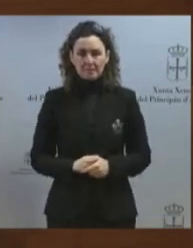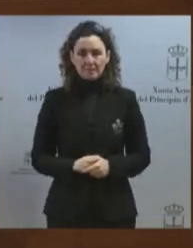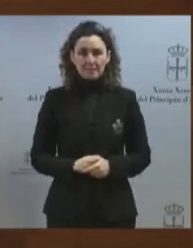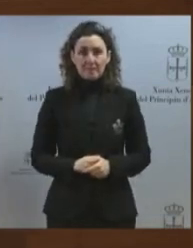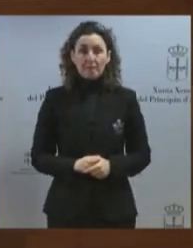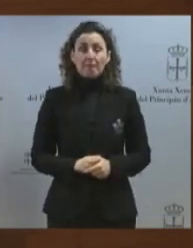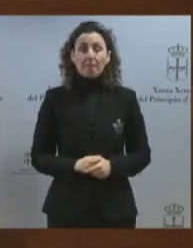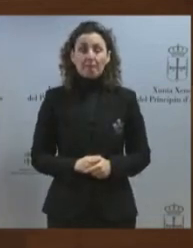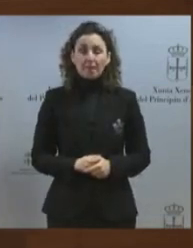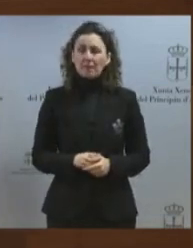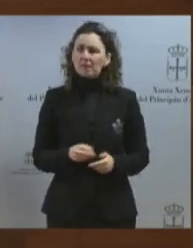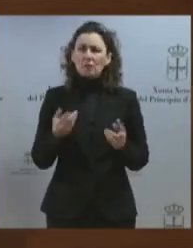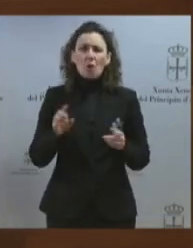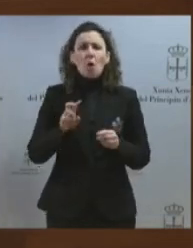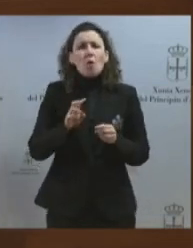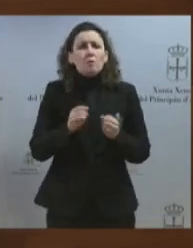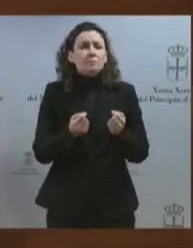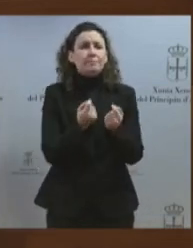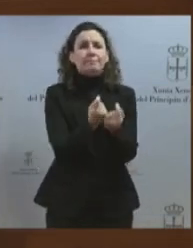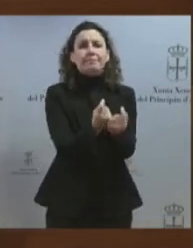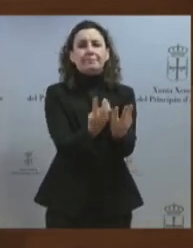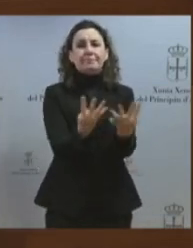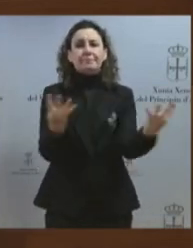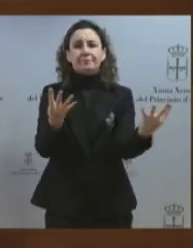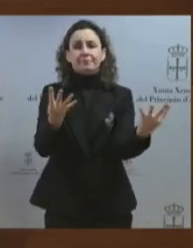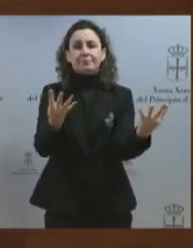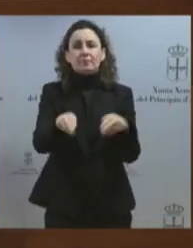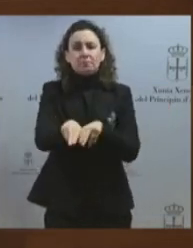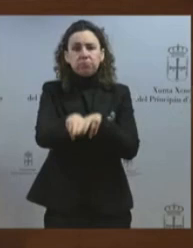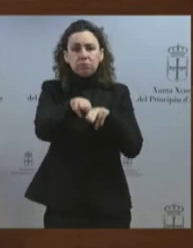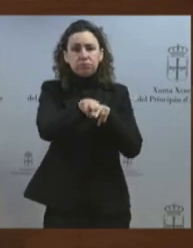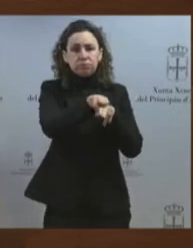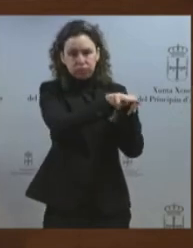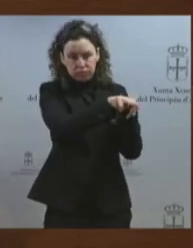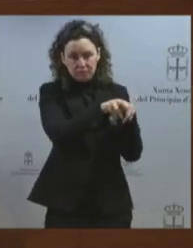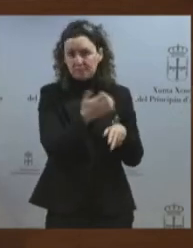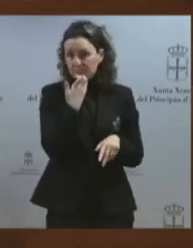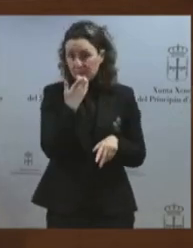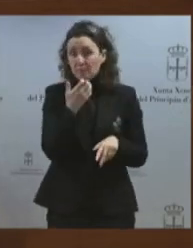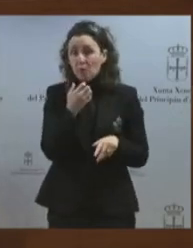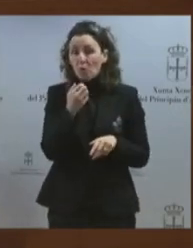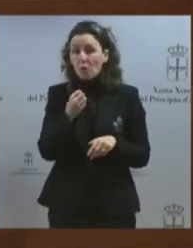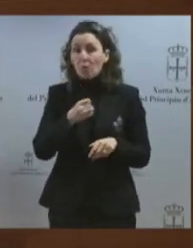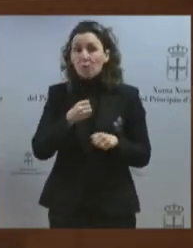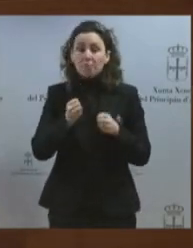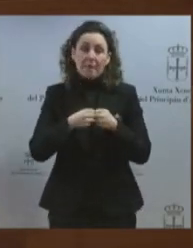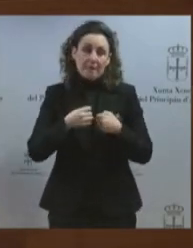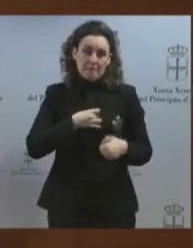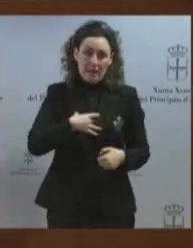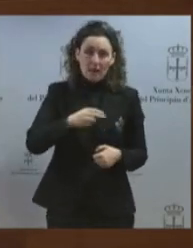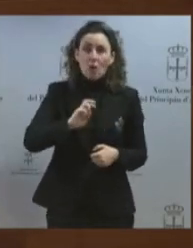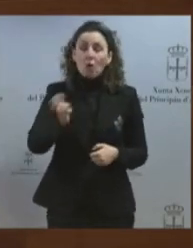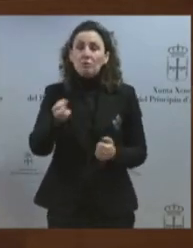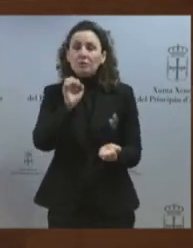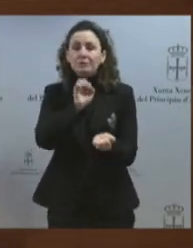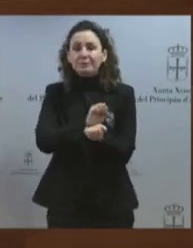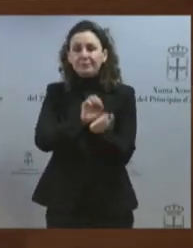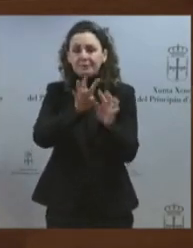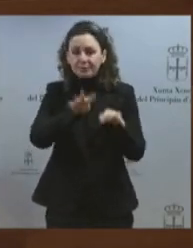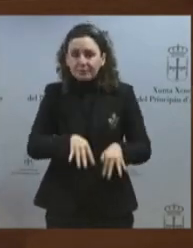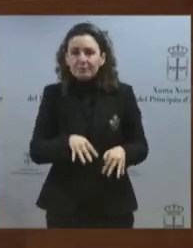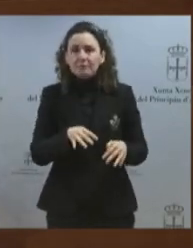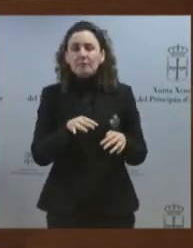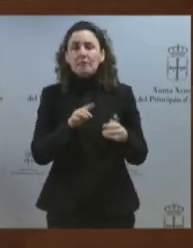tenemos a José Fernandín de Castrillón, por ejemplo. Otros estaban presos, algunos huidos o desaparecidos.